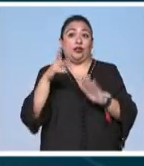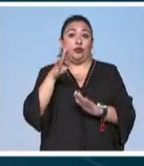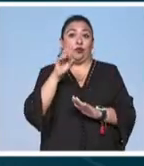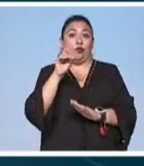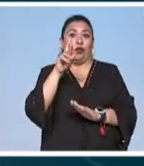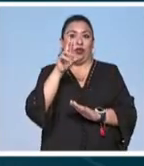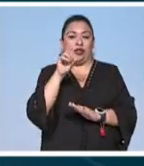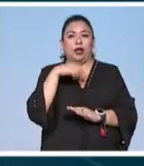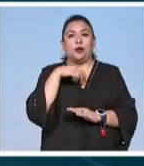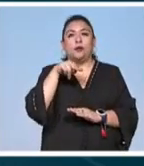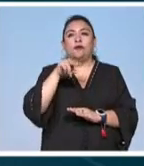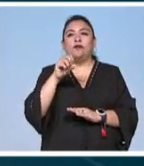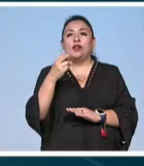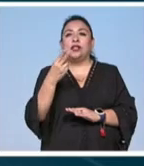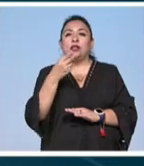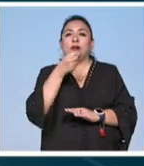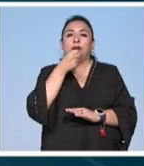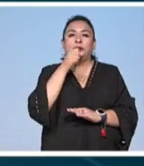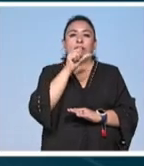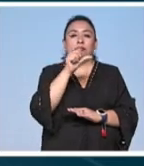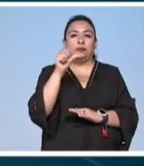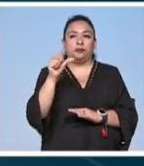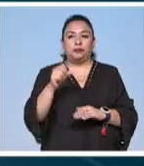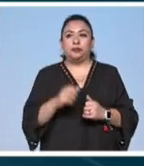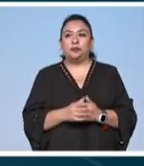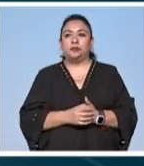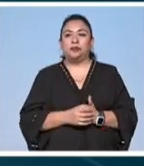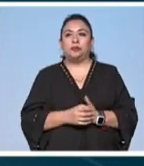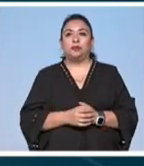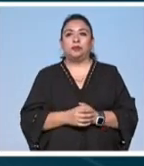noticias 22 alberto aranda